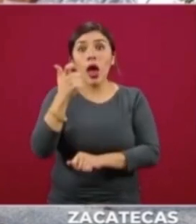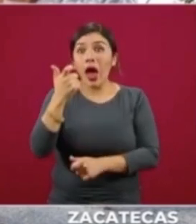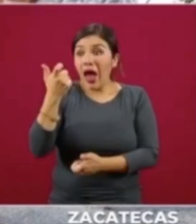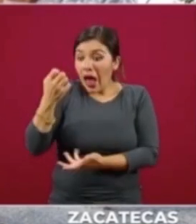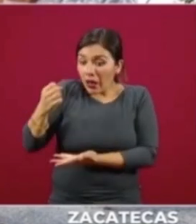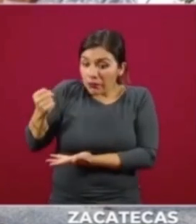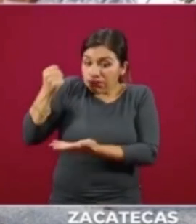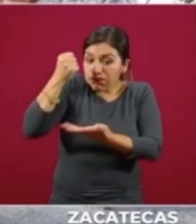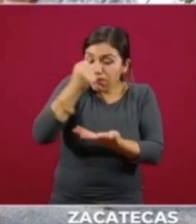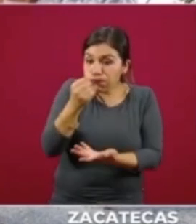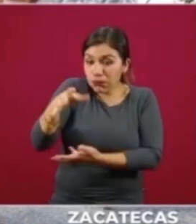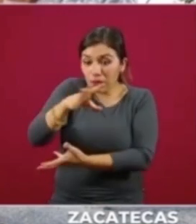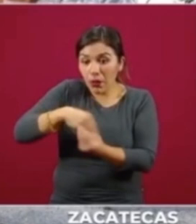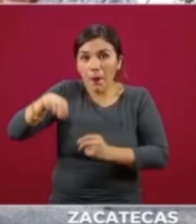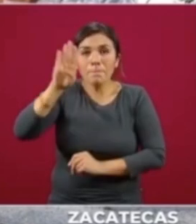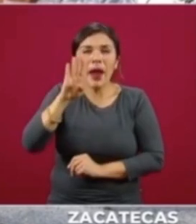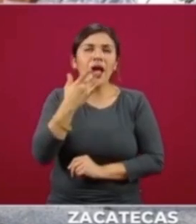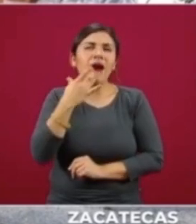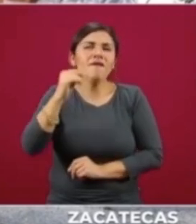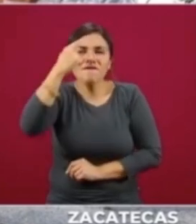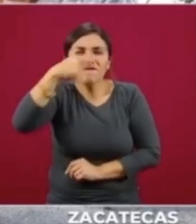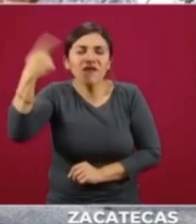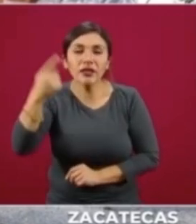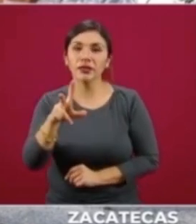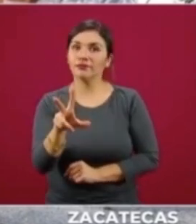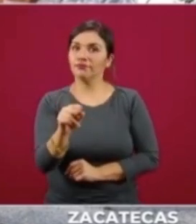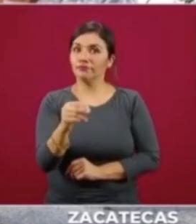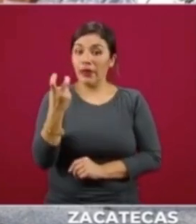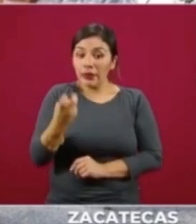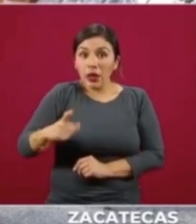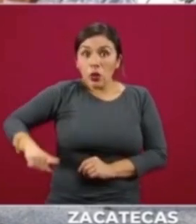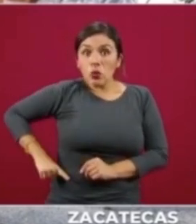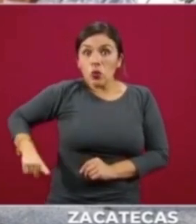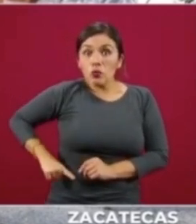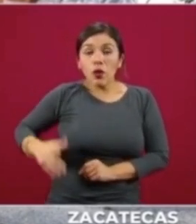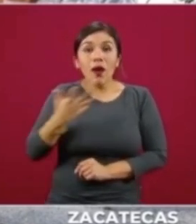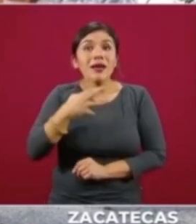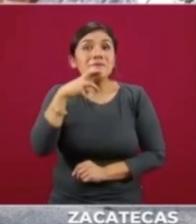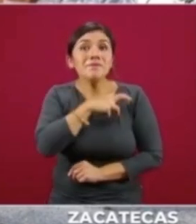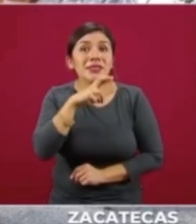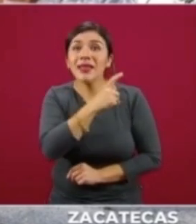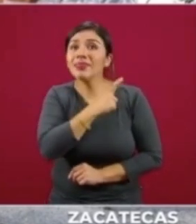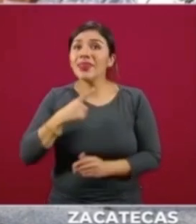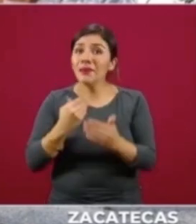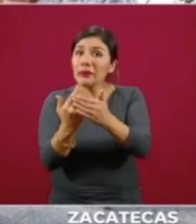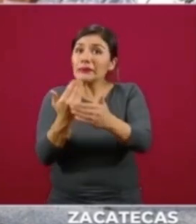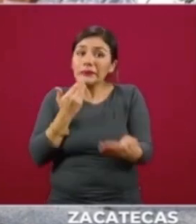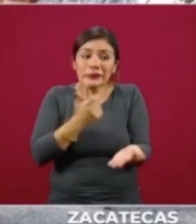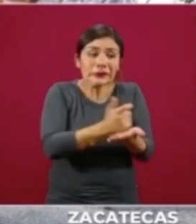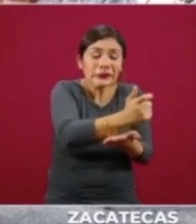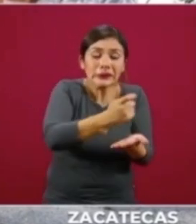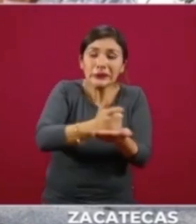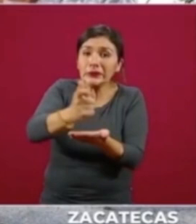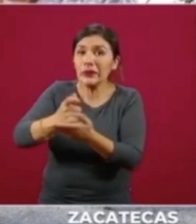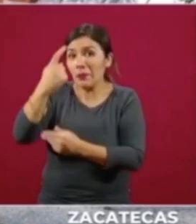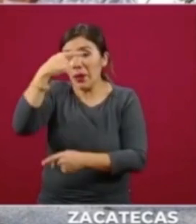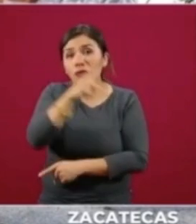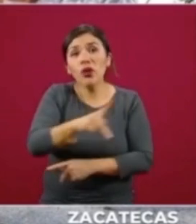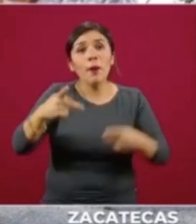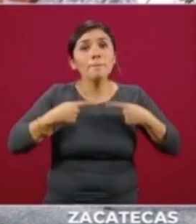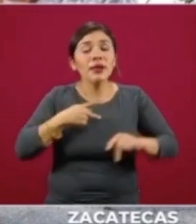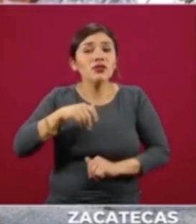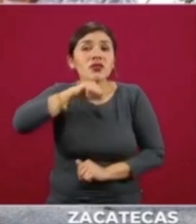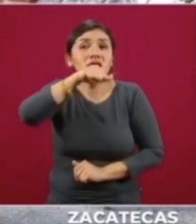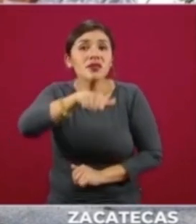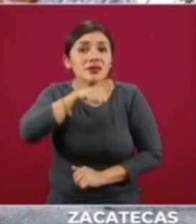recursos parece sencillo. Pero este gobierno tenía prisa por entregarle los recursos a los adultos